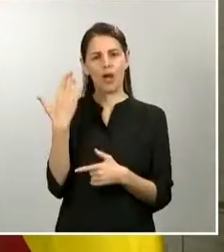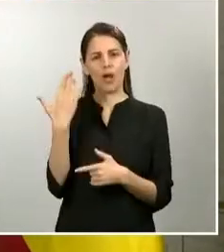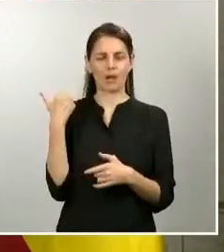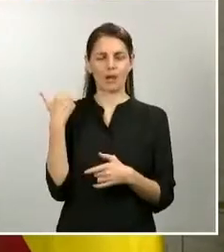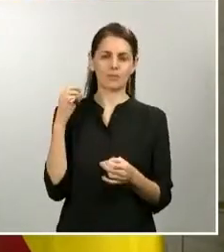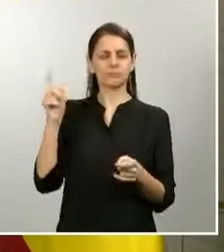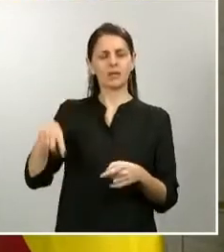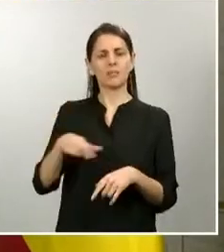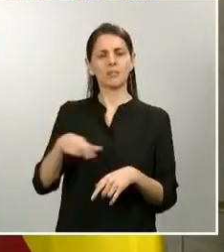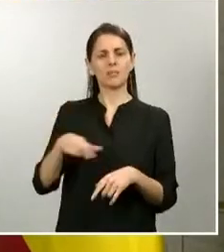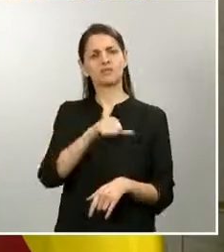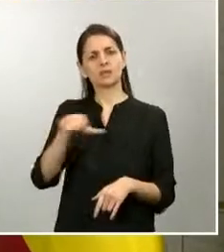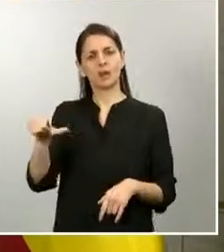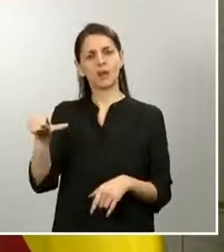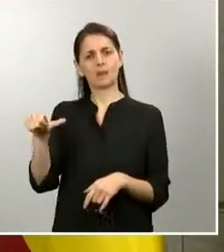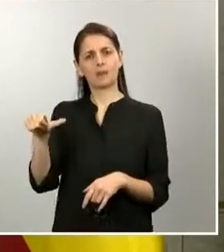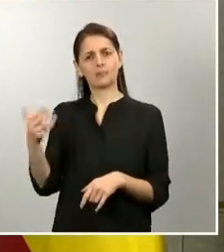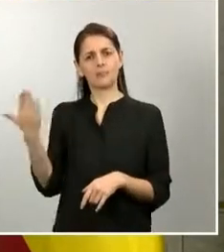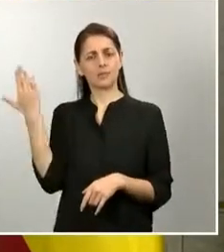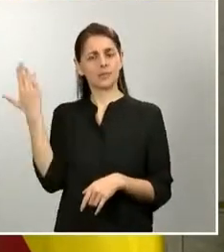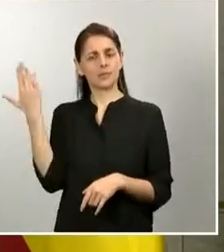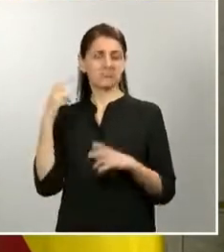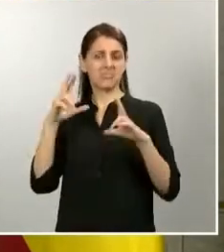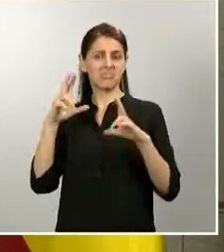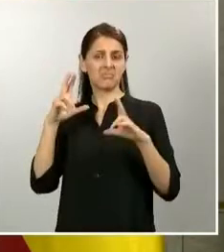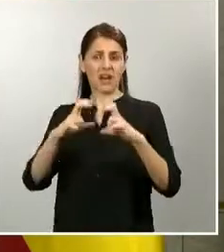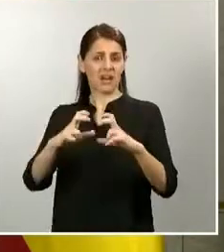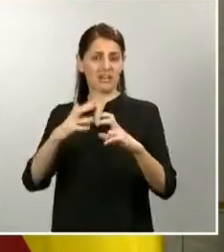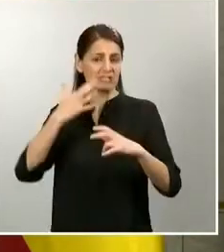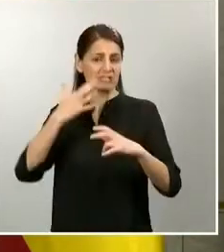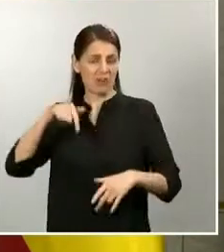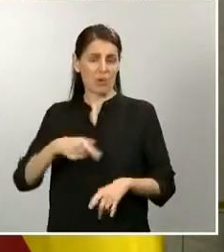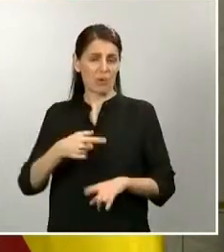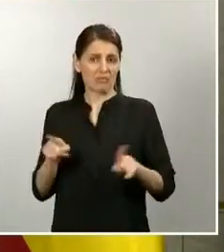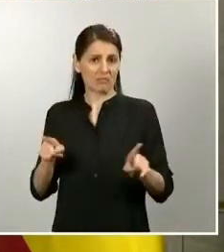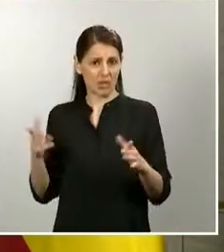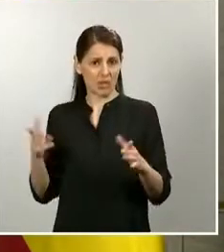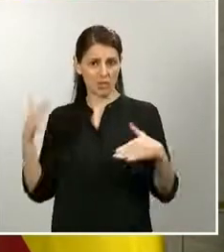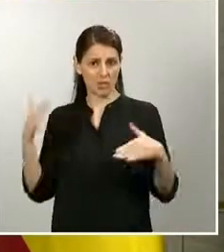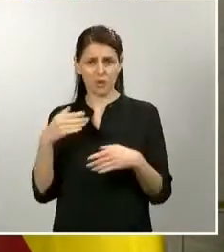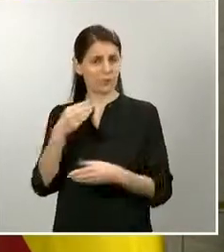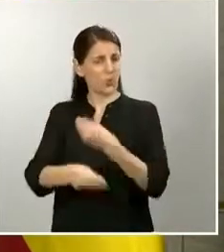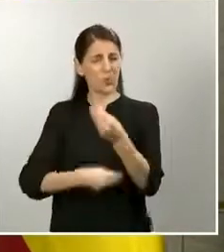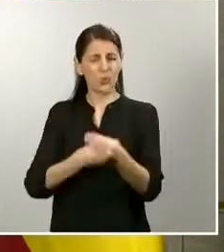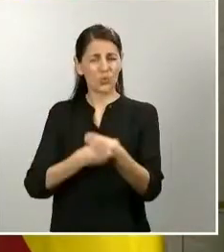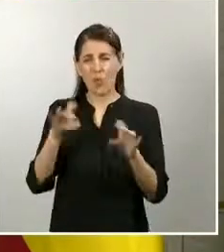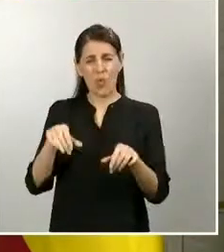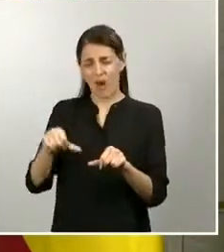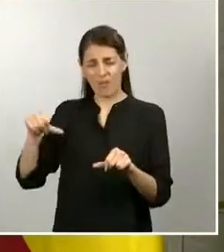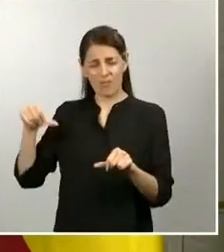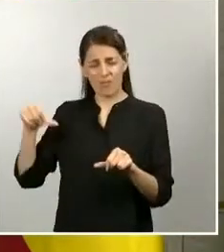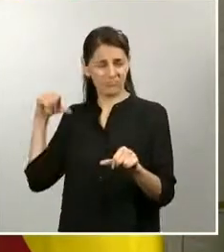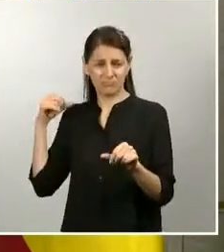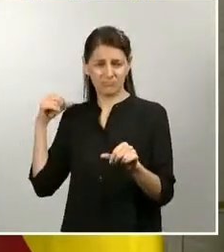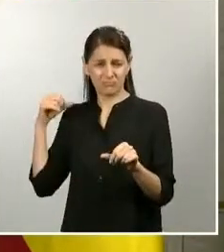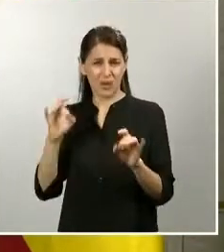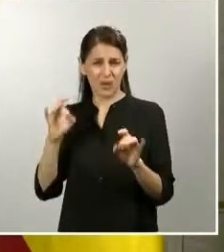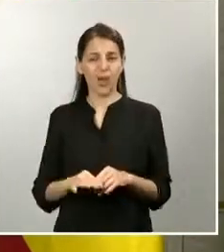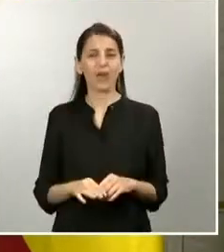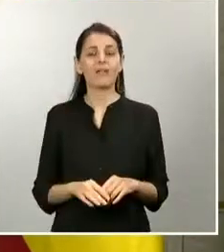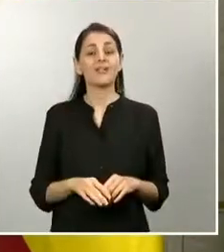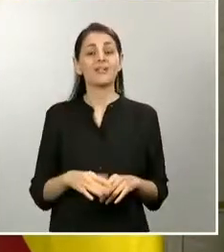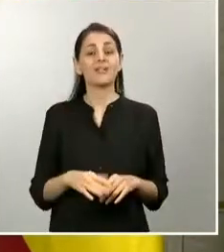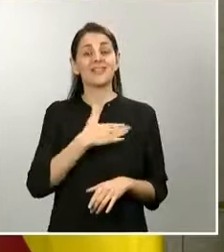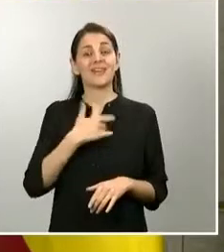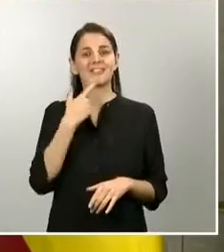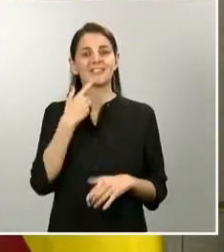en materia de cercanías no hay grandes novedades. Continúan los niveles de utilización similares a los de los días anteriores, por debajo del 8% todos